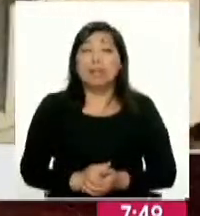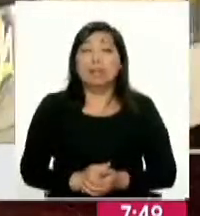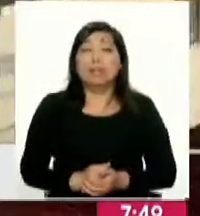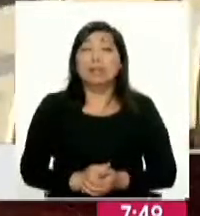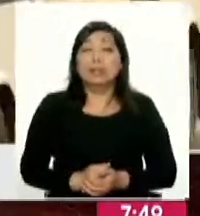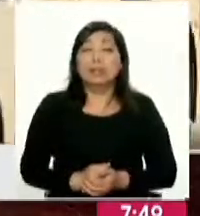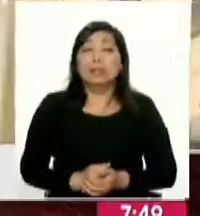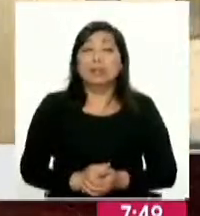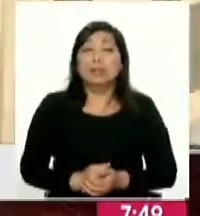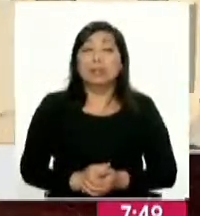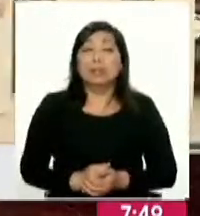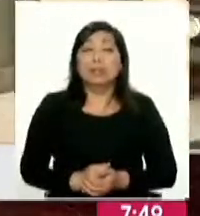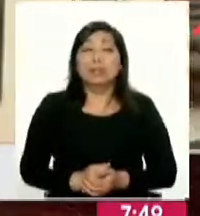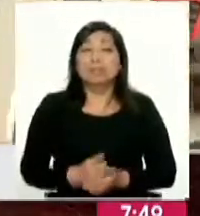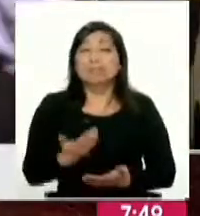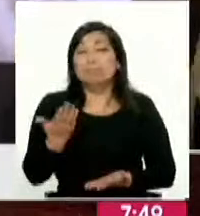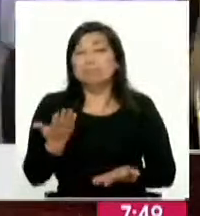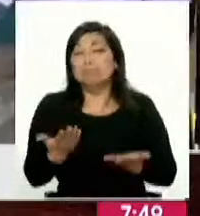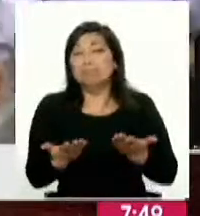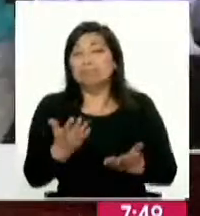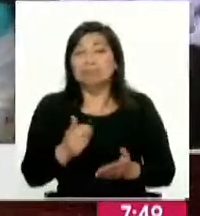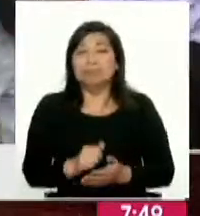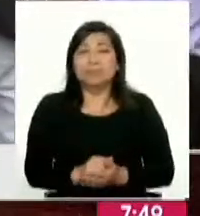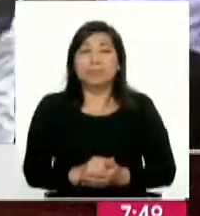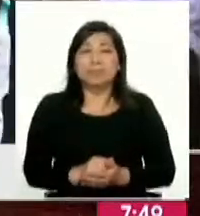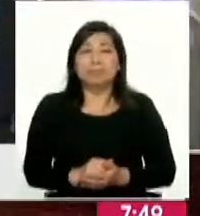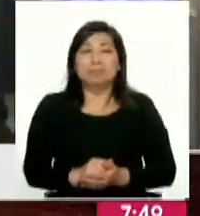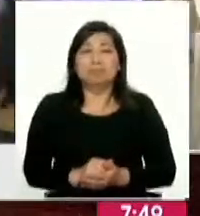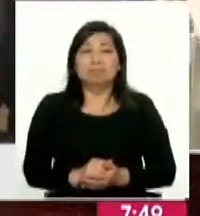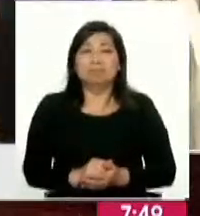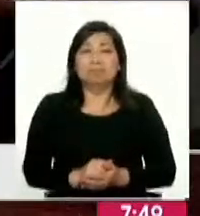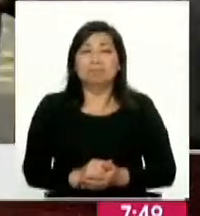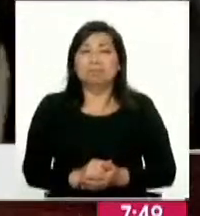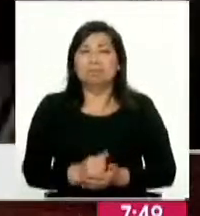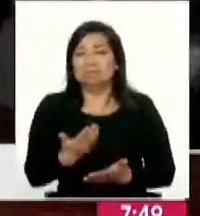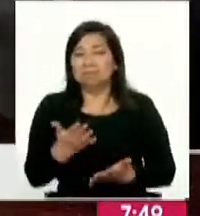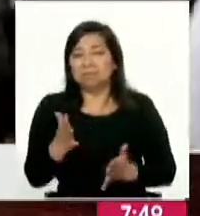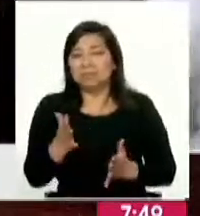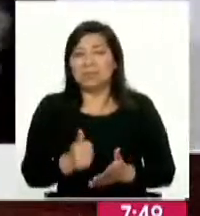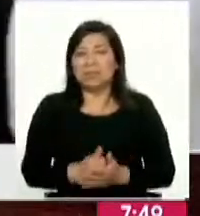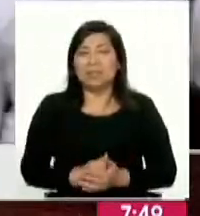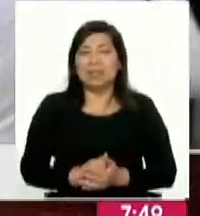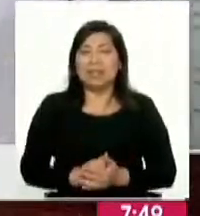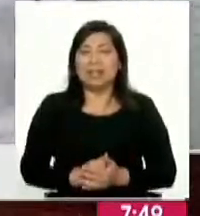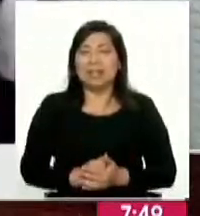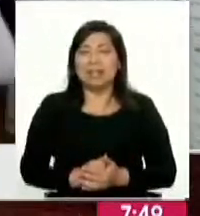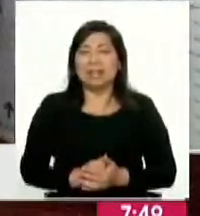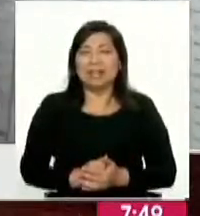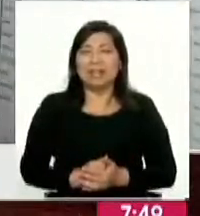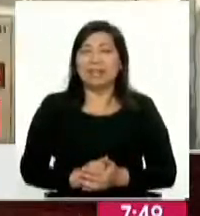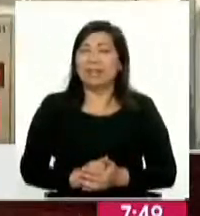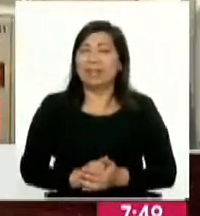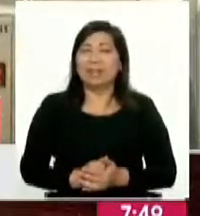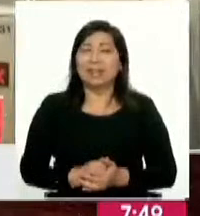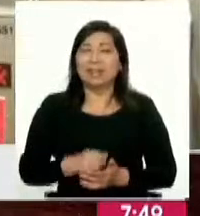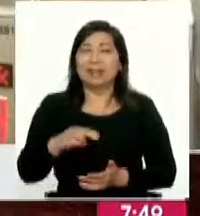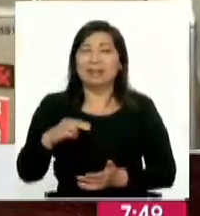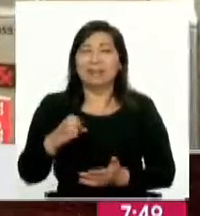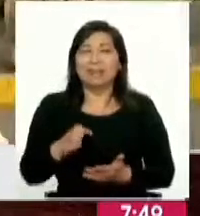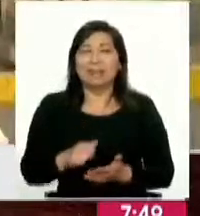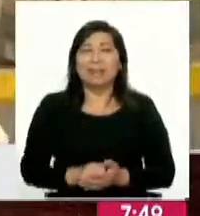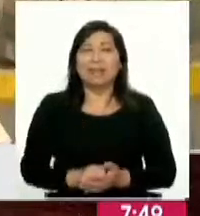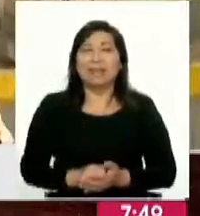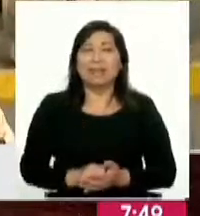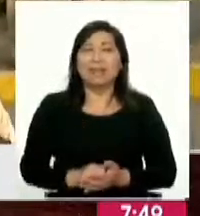realidad como te digo más o menos debería ser una especulación porque ahí sí nos metemos en problemas con el MEF si no coma la